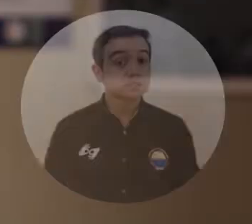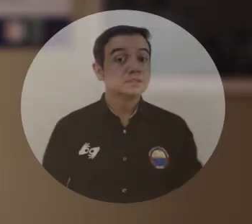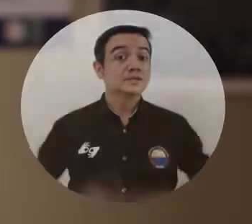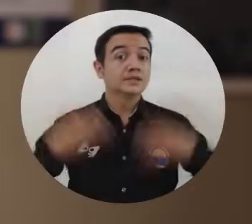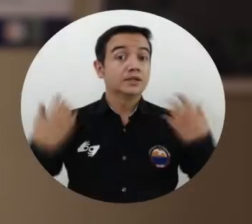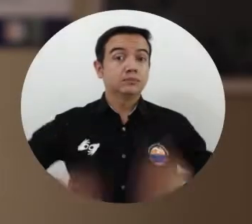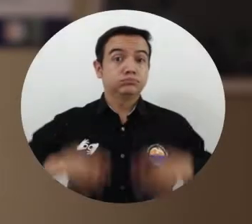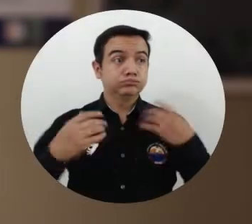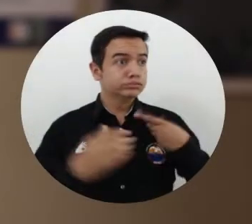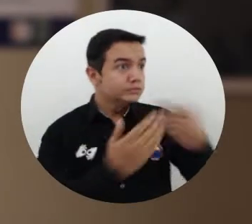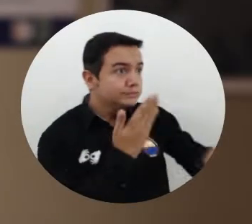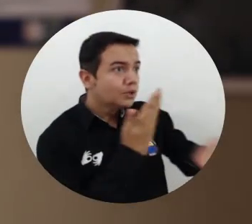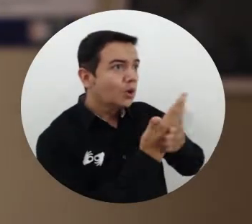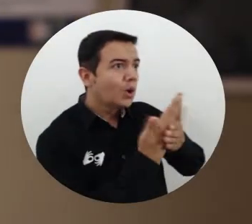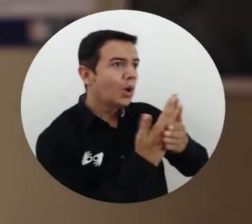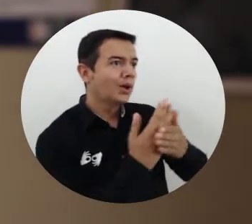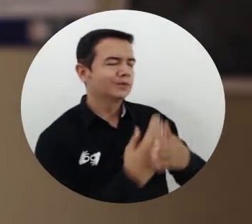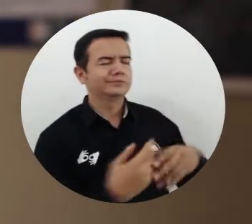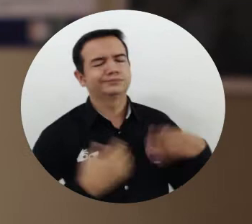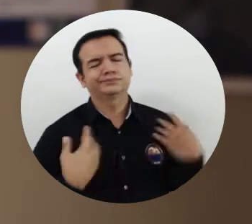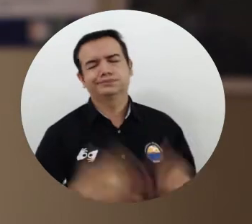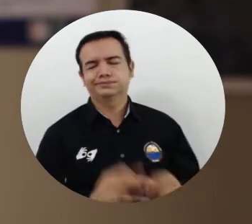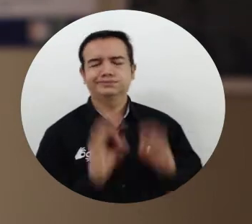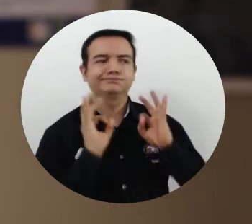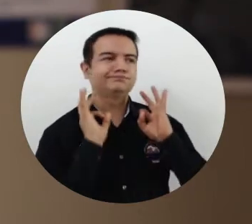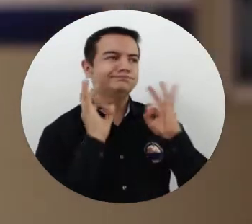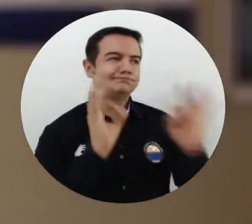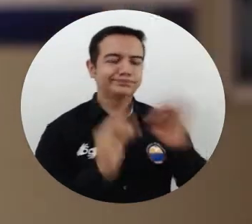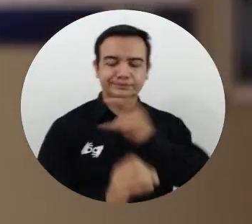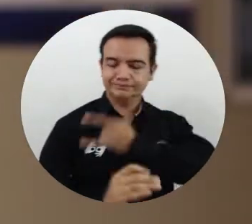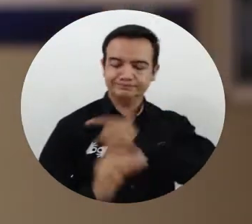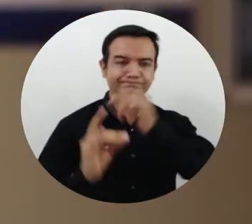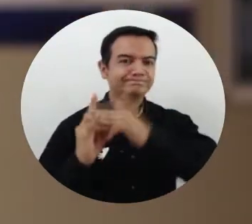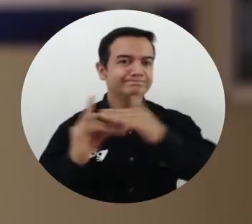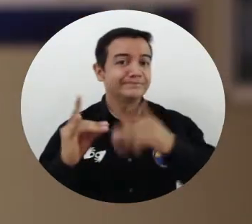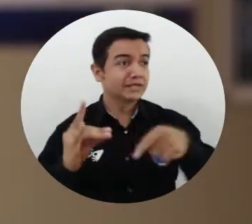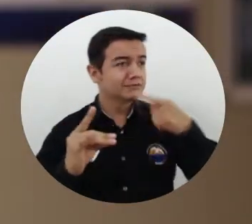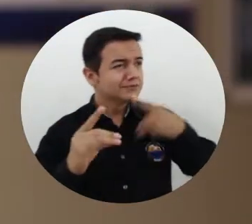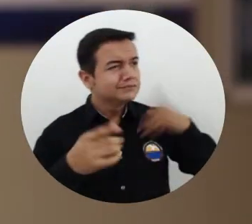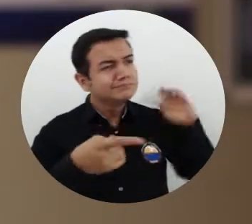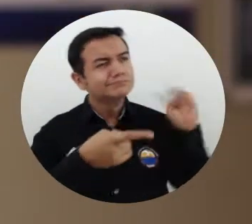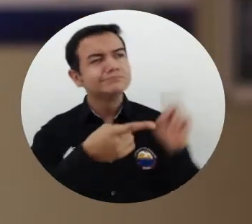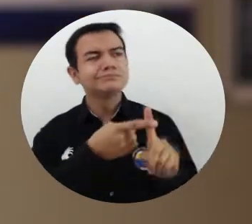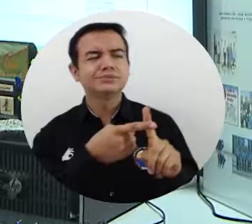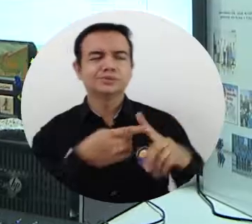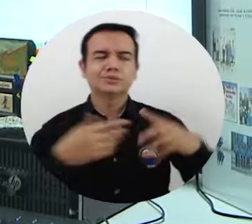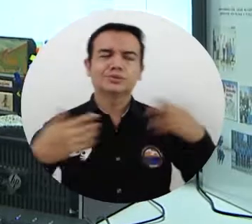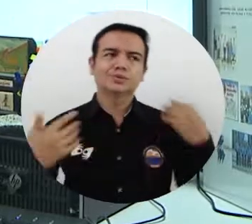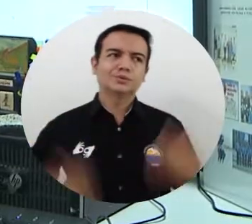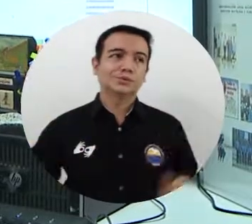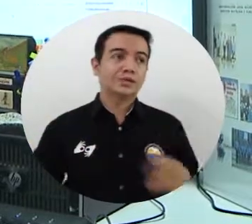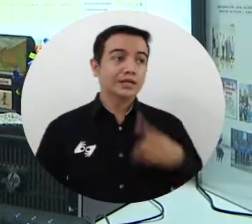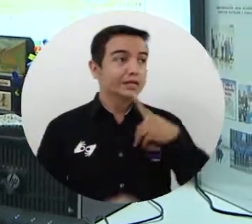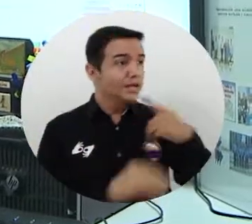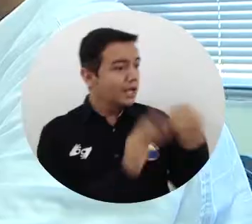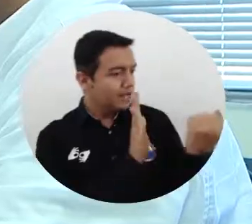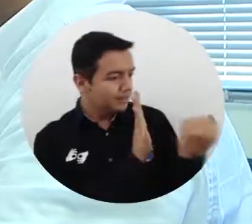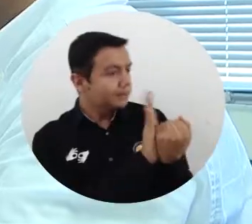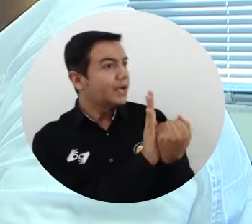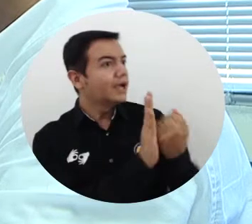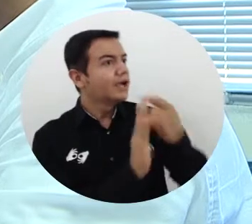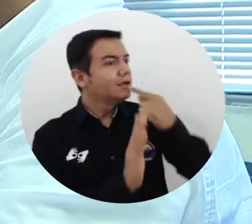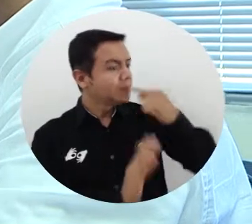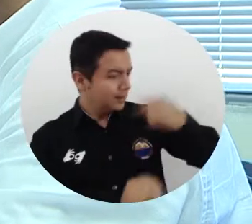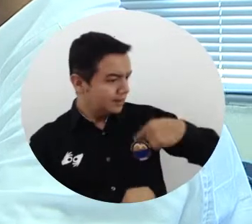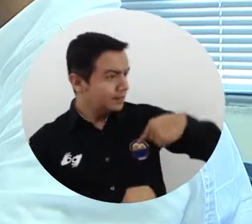Es la mejor noticia que la Universidad ha recibido en su historia, es una noticia de su